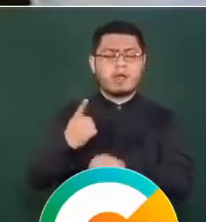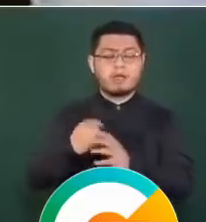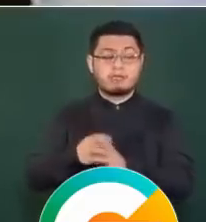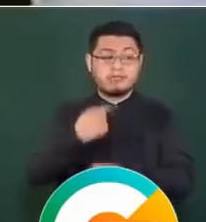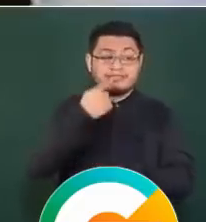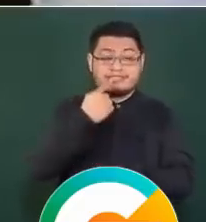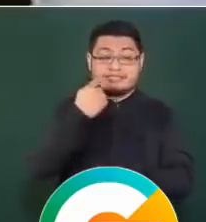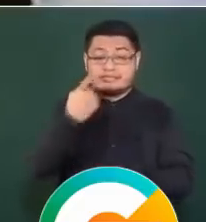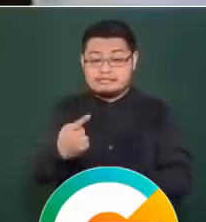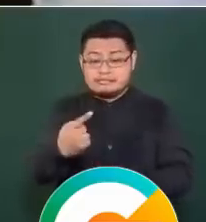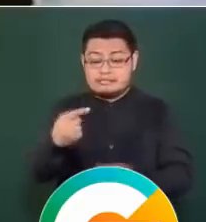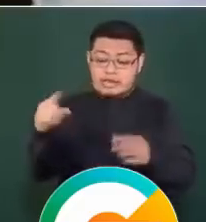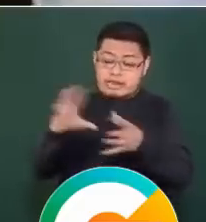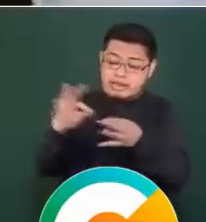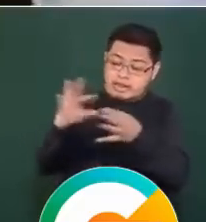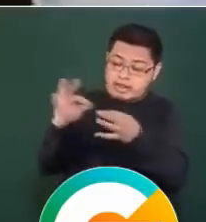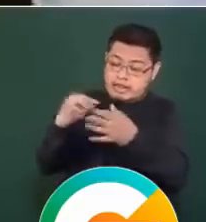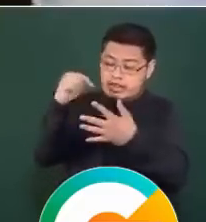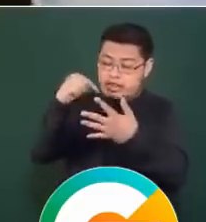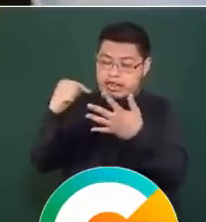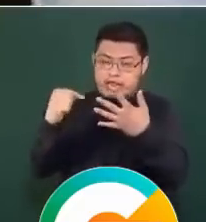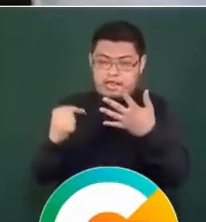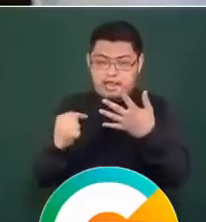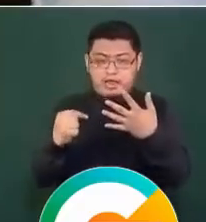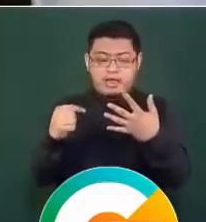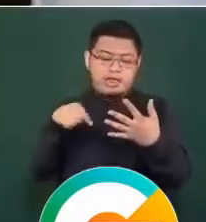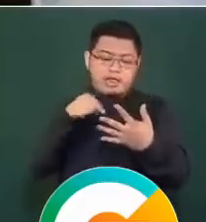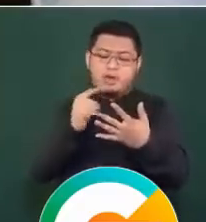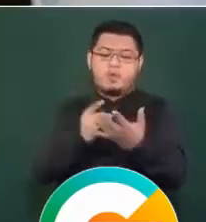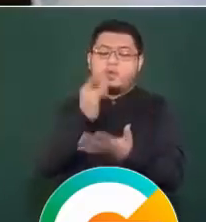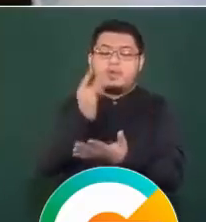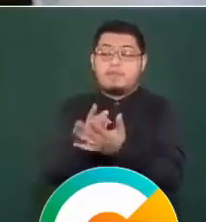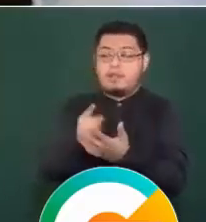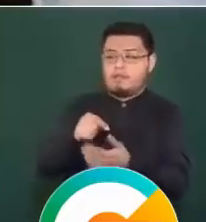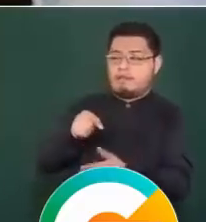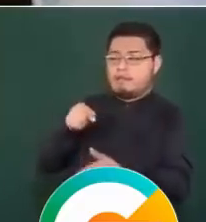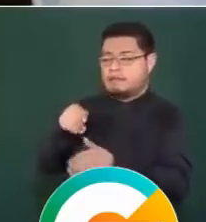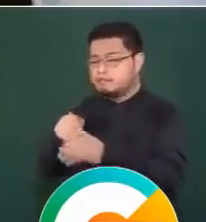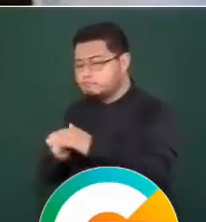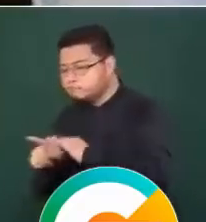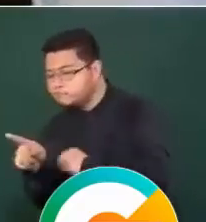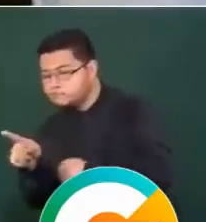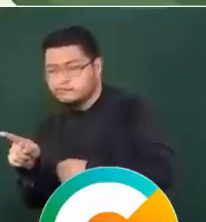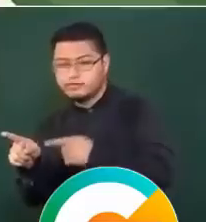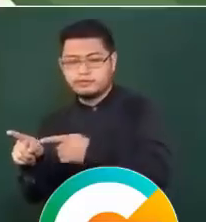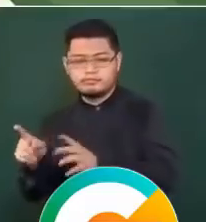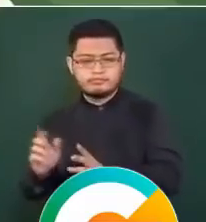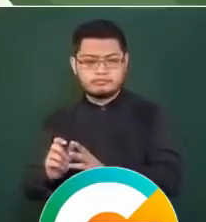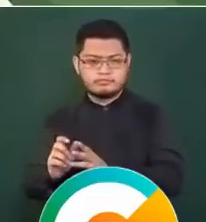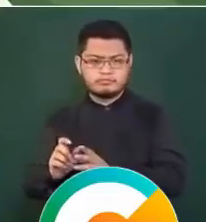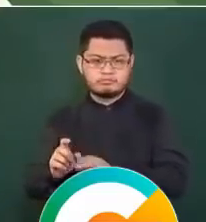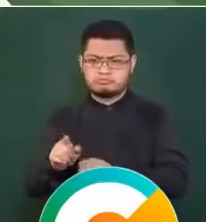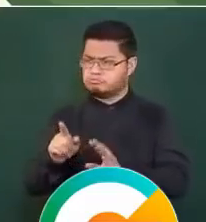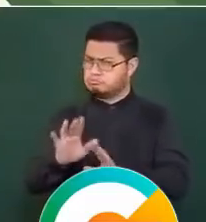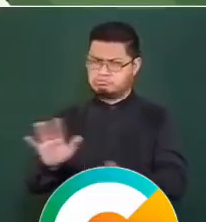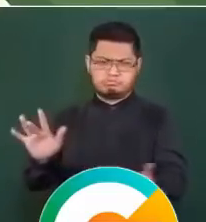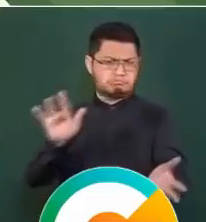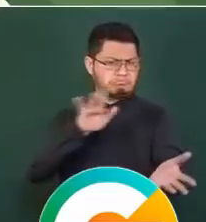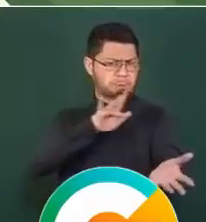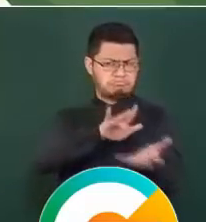nuevas cosas que demostrarían que él solo es un chivo expiatorio en este asesinato? Tiene todo el apoyo.